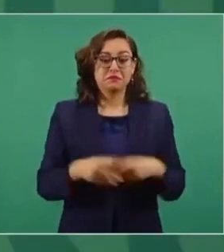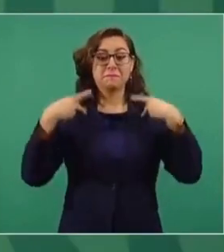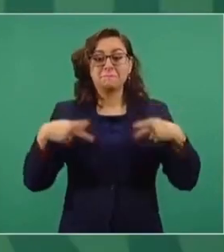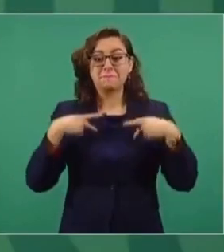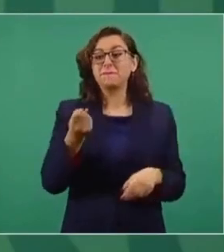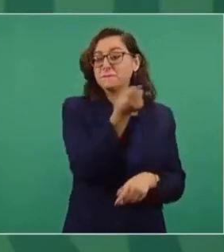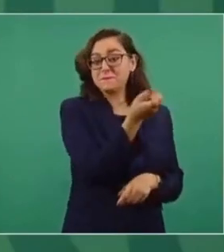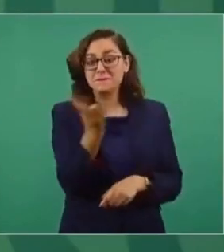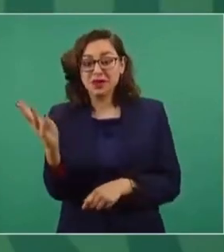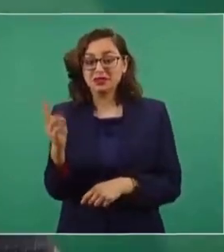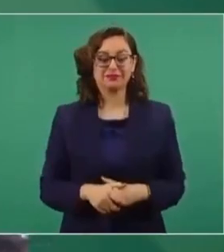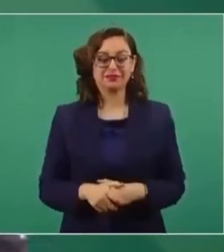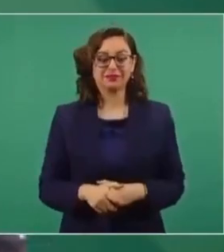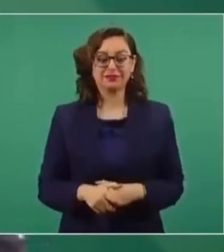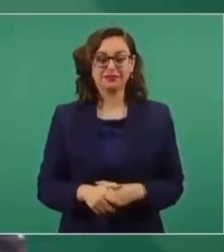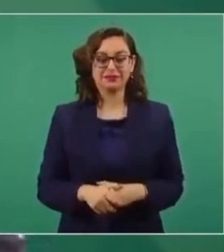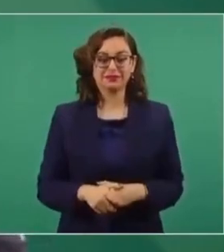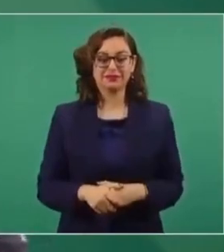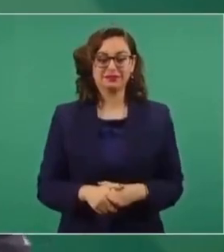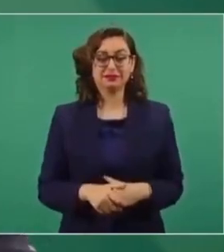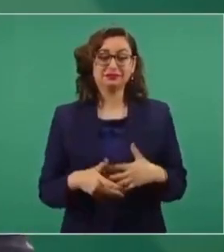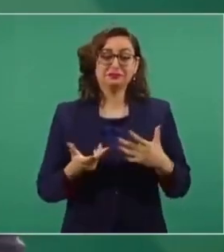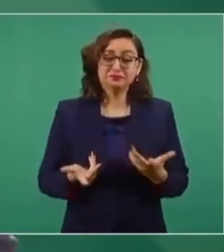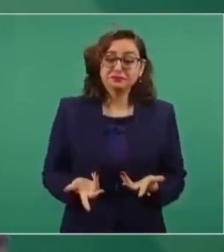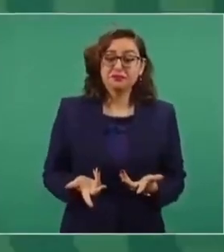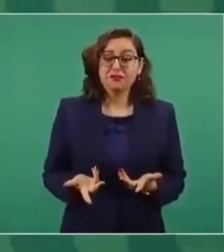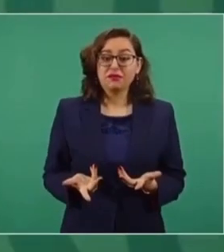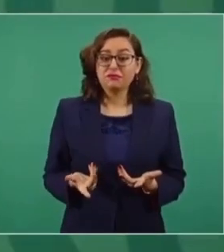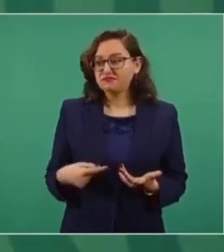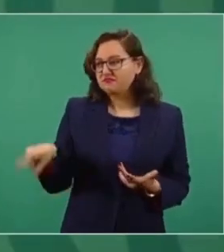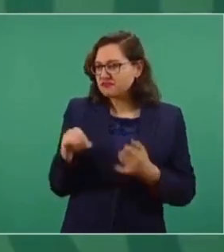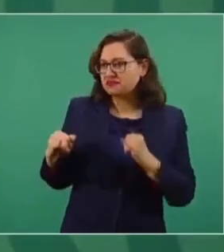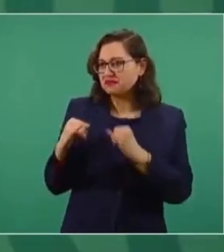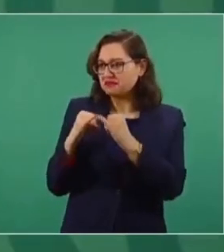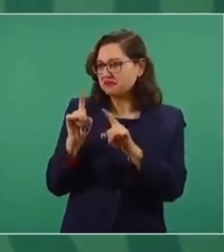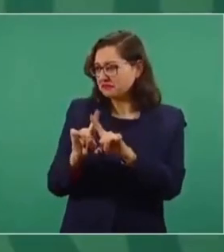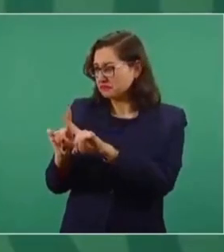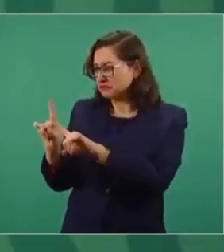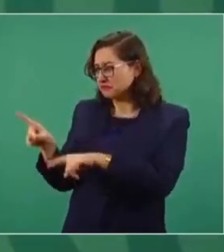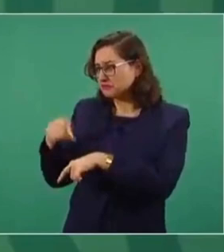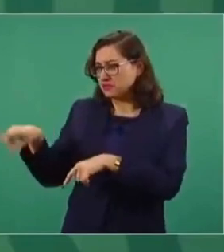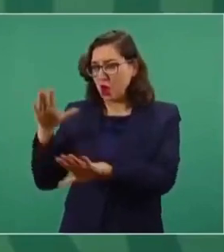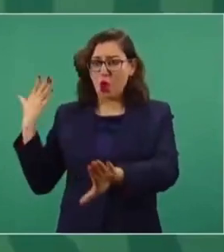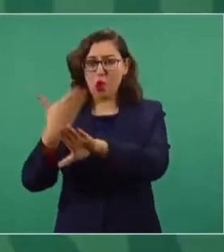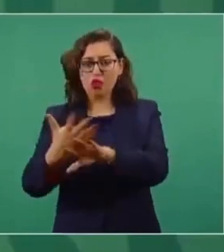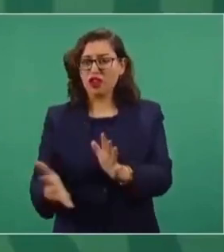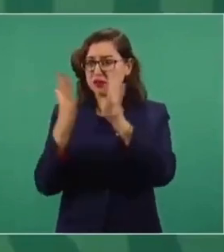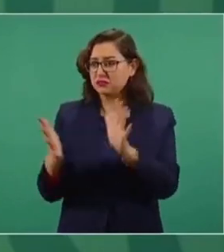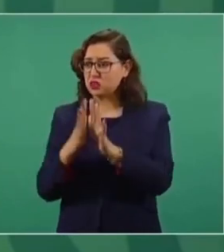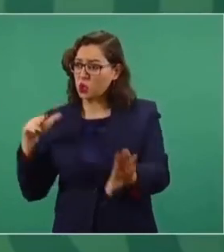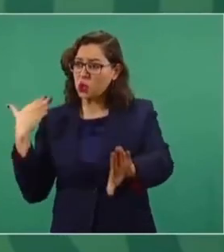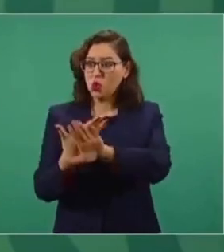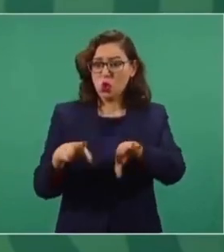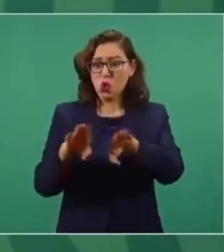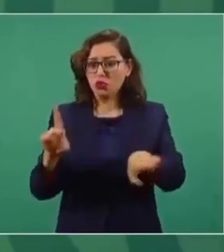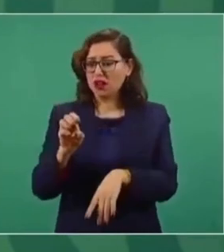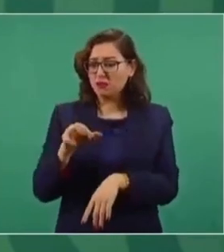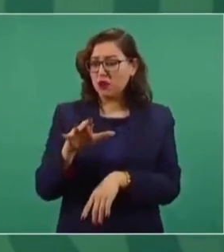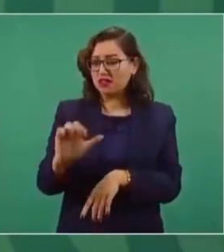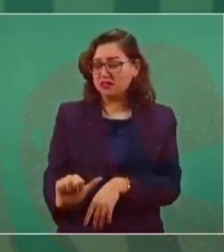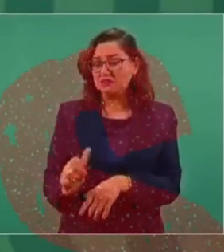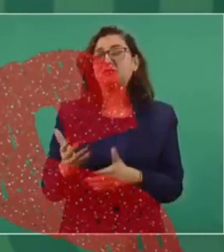es el pueblo el motor del cambio. Todos estos aparatos en un sistema antidemocrático los crearon